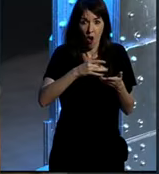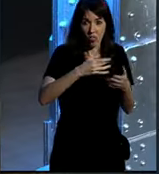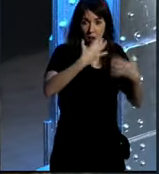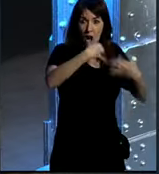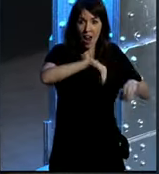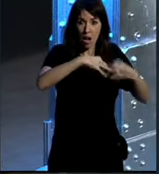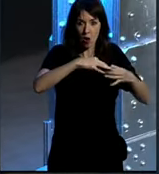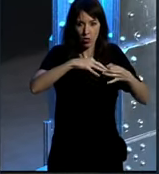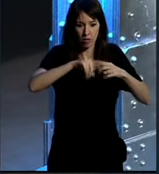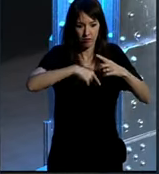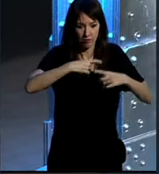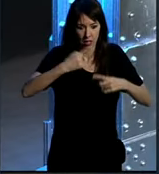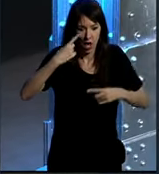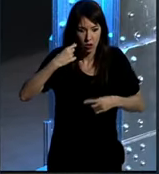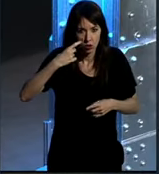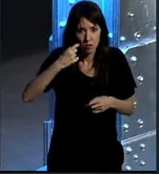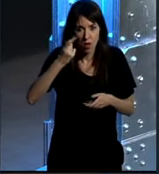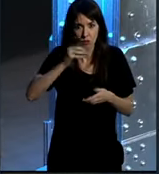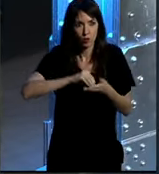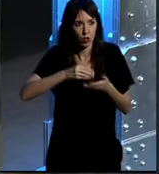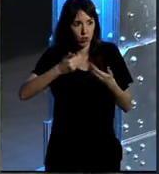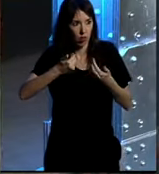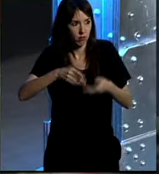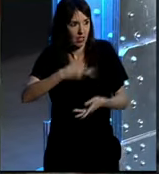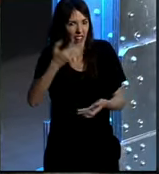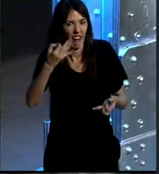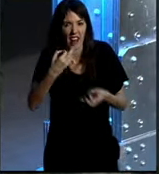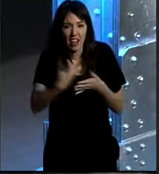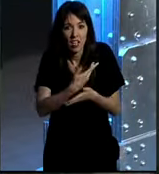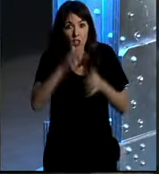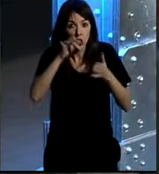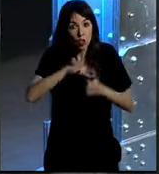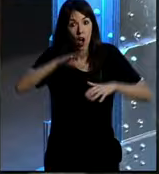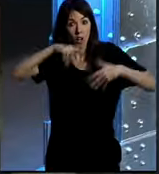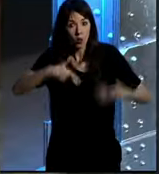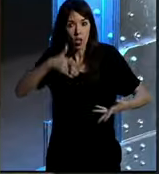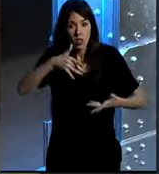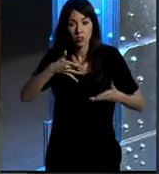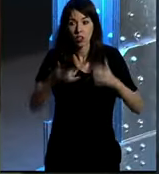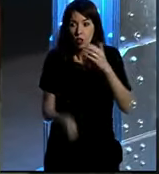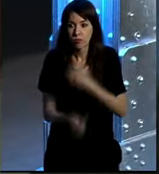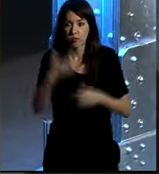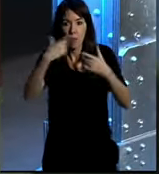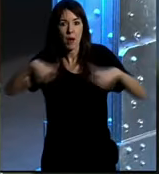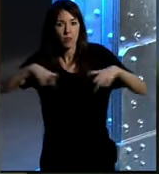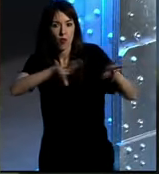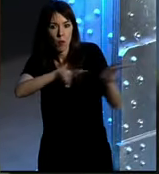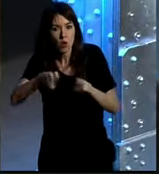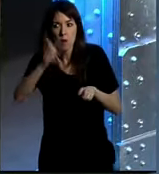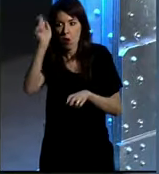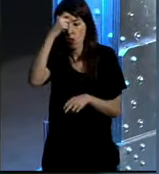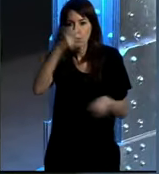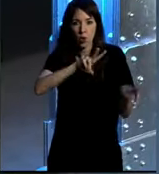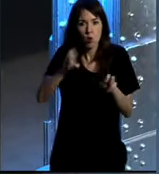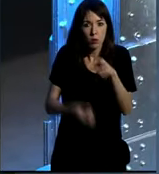nos hemos tenido que ir acostumbrando. Muchos de ellos nos perdemos. De hecho, cuando nos hemos puesto al día, surgen nuevas plataformas, surgen nuevos